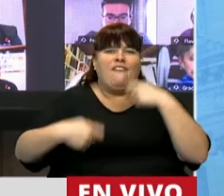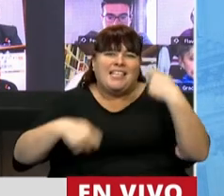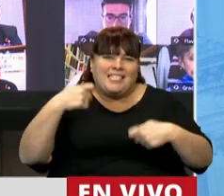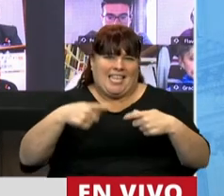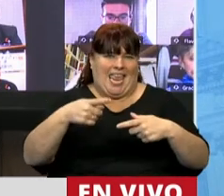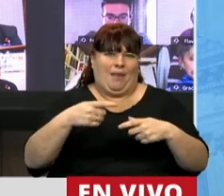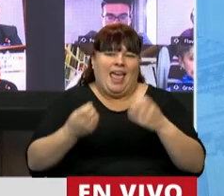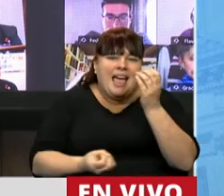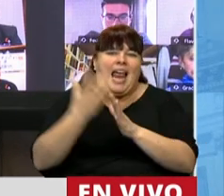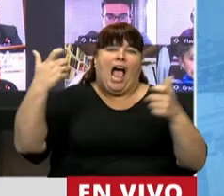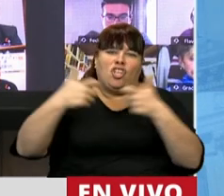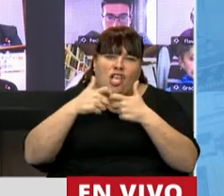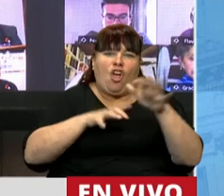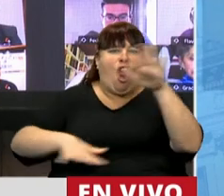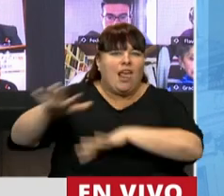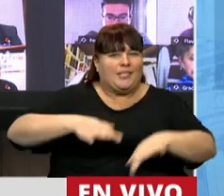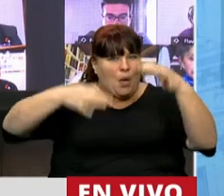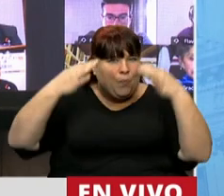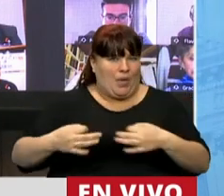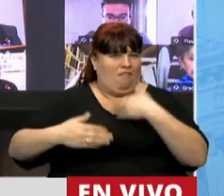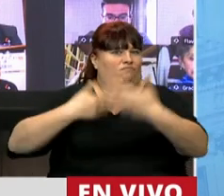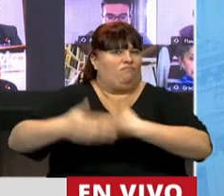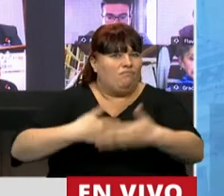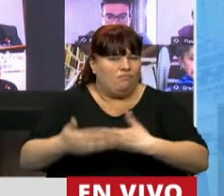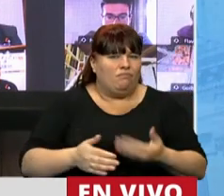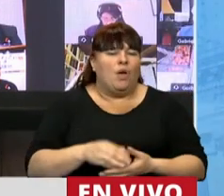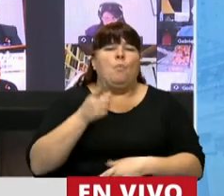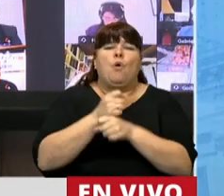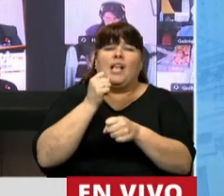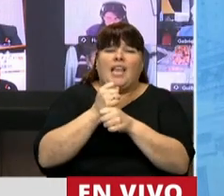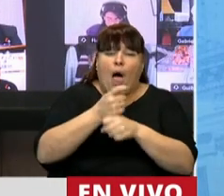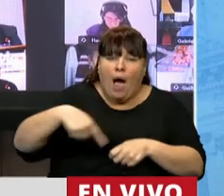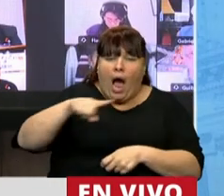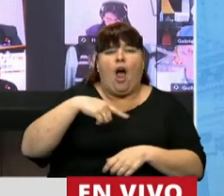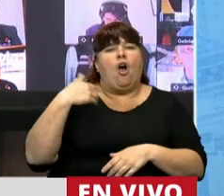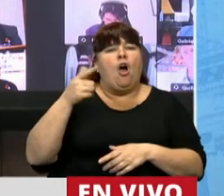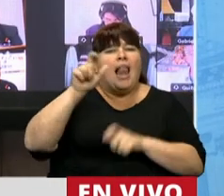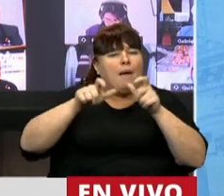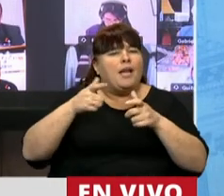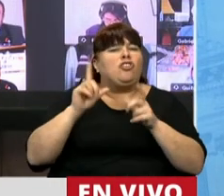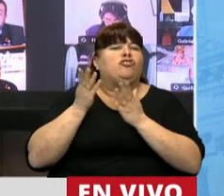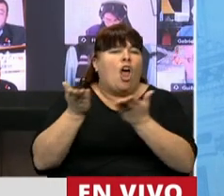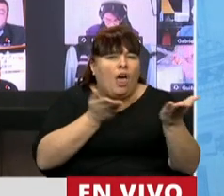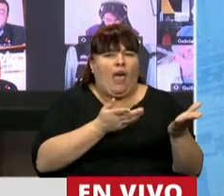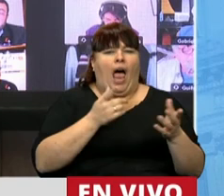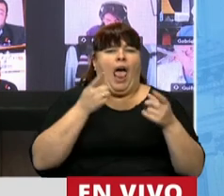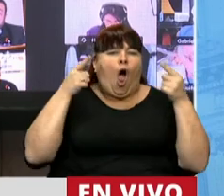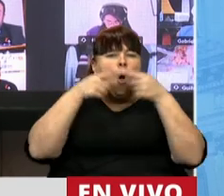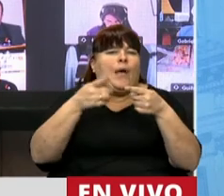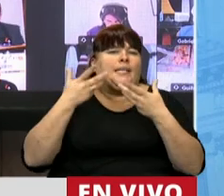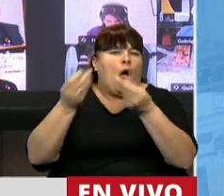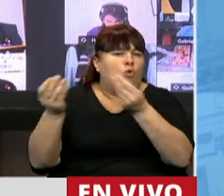posibilidad de constituirse, de organizarse, de desarrollarse, porque la tarea que llevan adelante sus integrantes es solidaria, pero sí que es bien común.